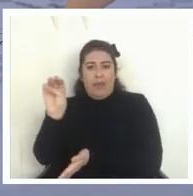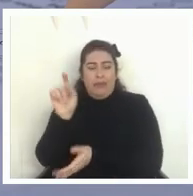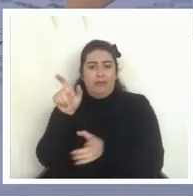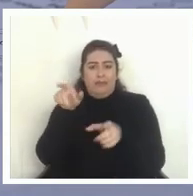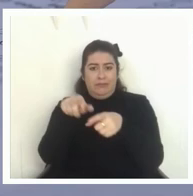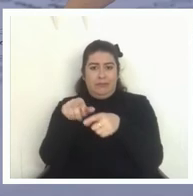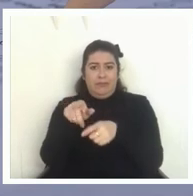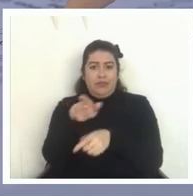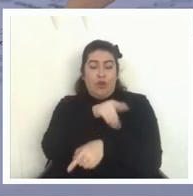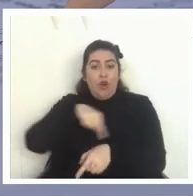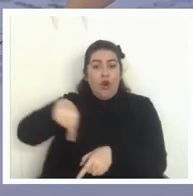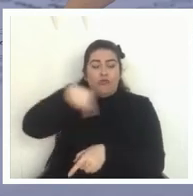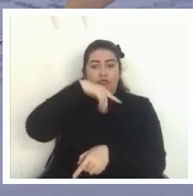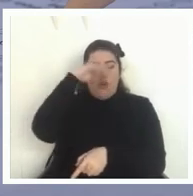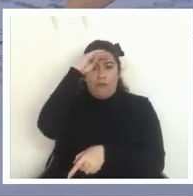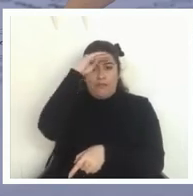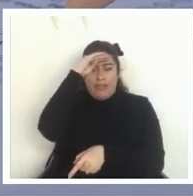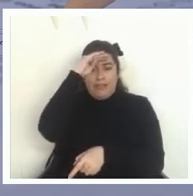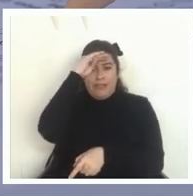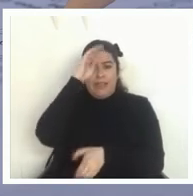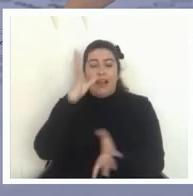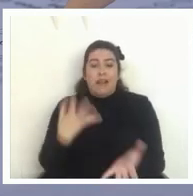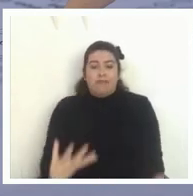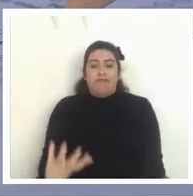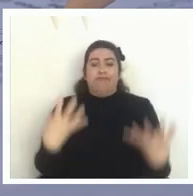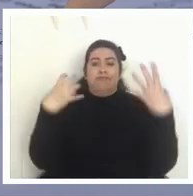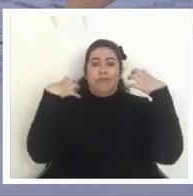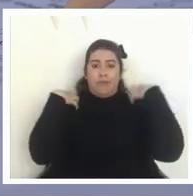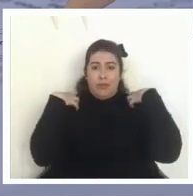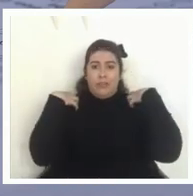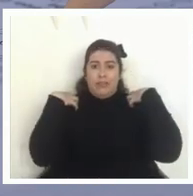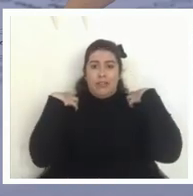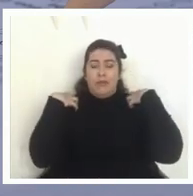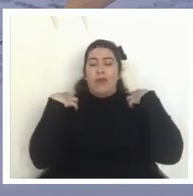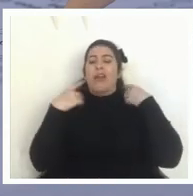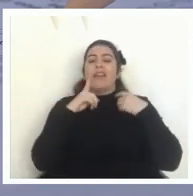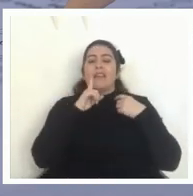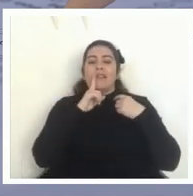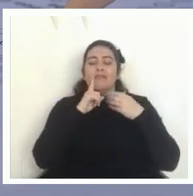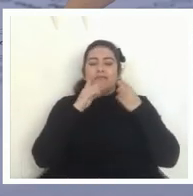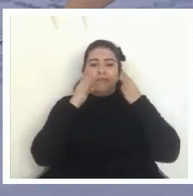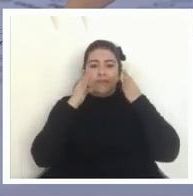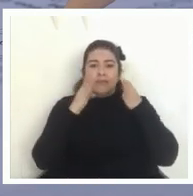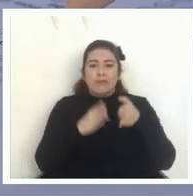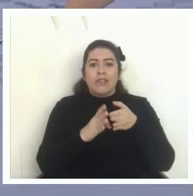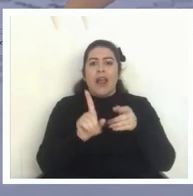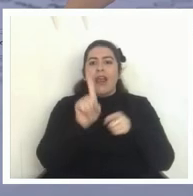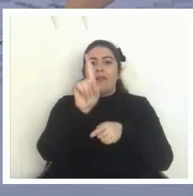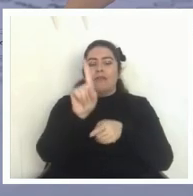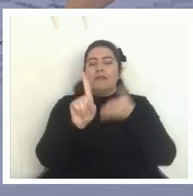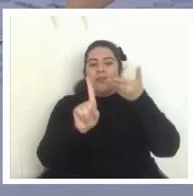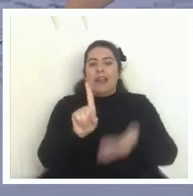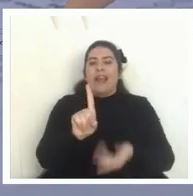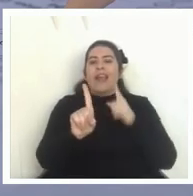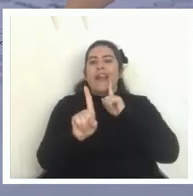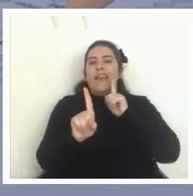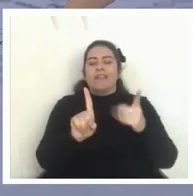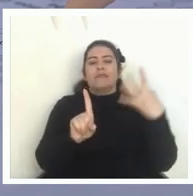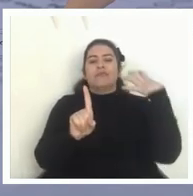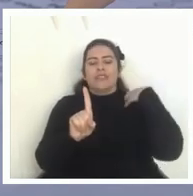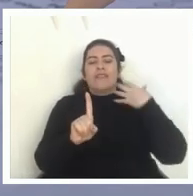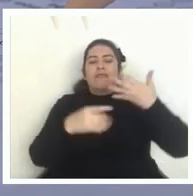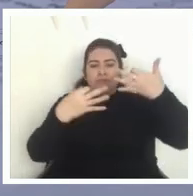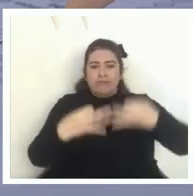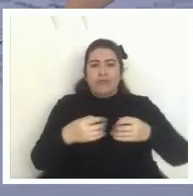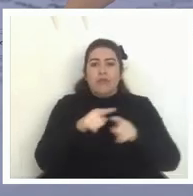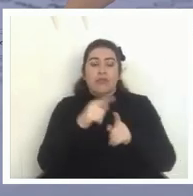que la responsabilización no deje de existir pero que esté enfocada al actor correcto lo que uno ve cuando llega a ver a